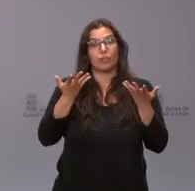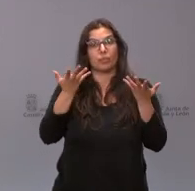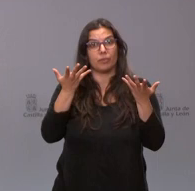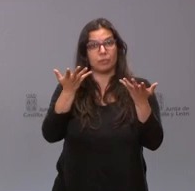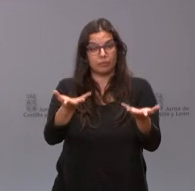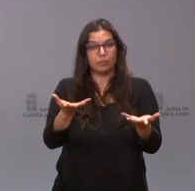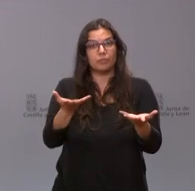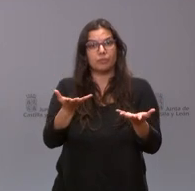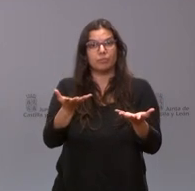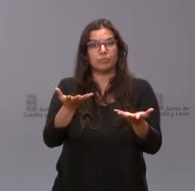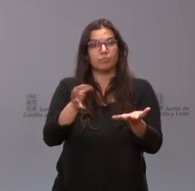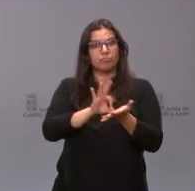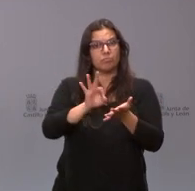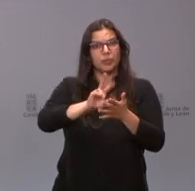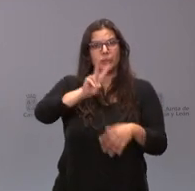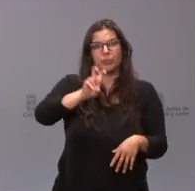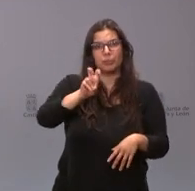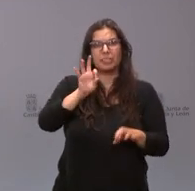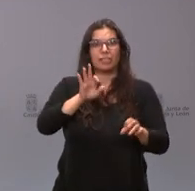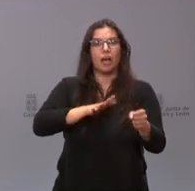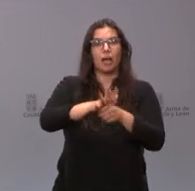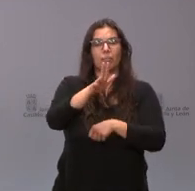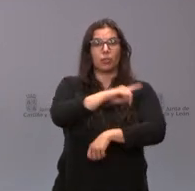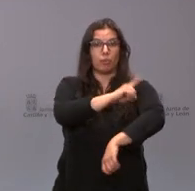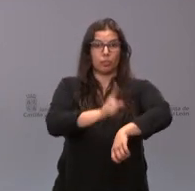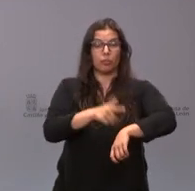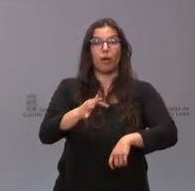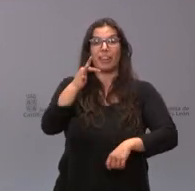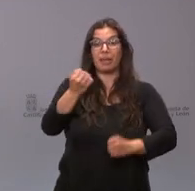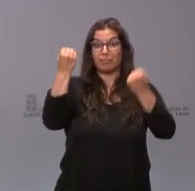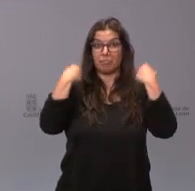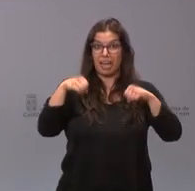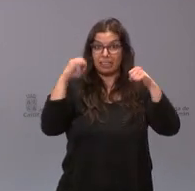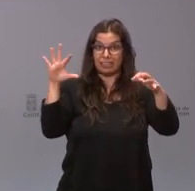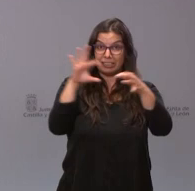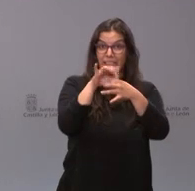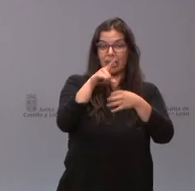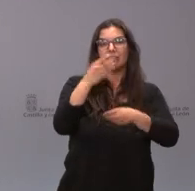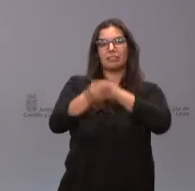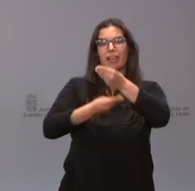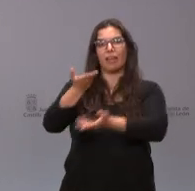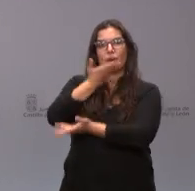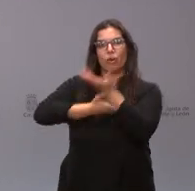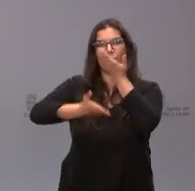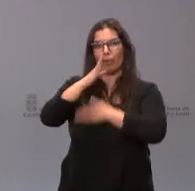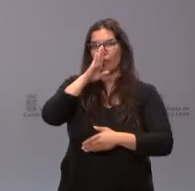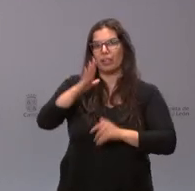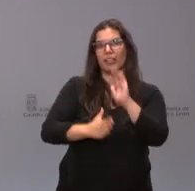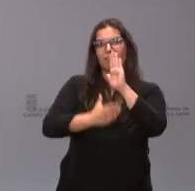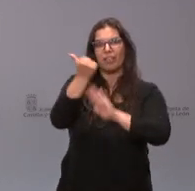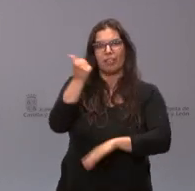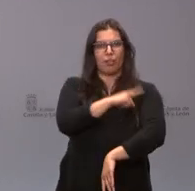es especialmente útil en el ámbito deportivo y cuyas prácticas, además, se realizan en colaboración directa con las federaciones deportivas